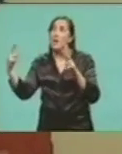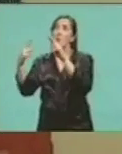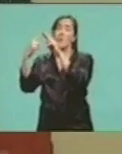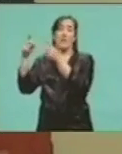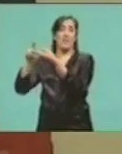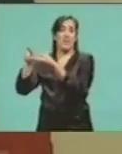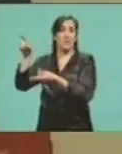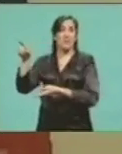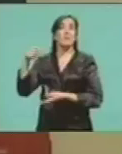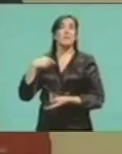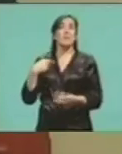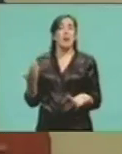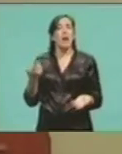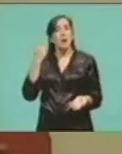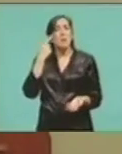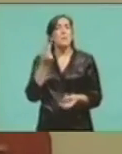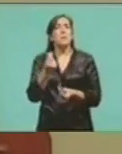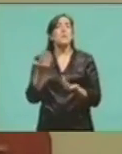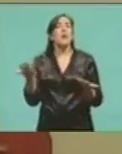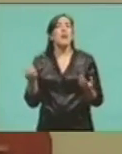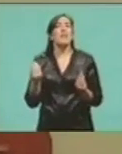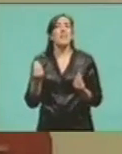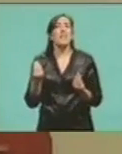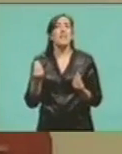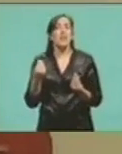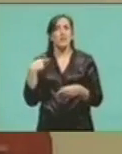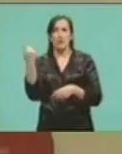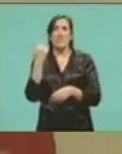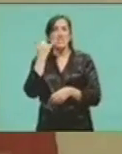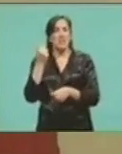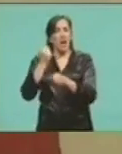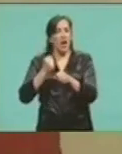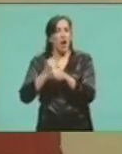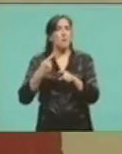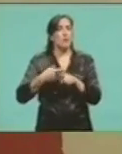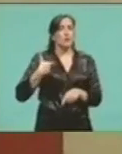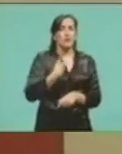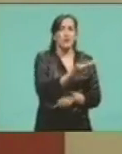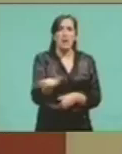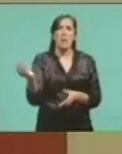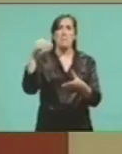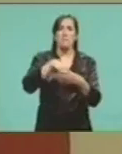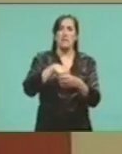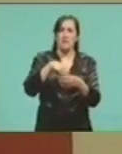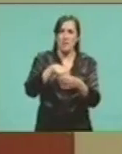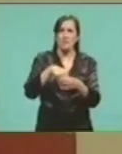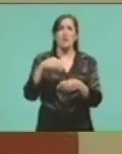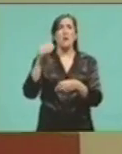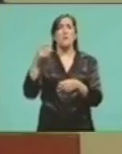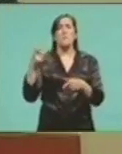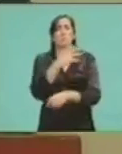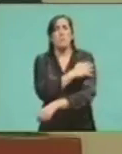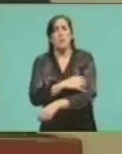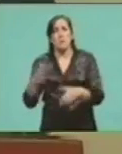va a valer es lo que hemos podido hacer por nuestros países, por nuestras sociedades, porque haya más inclusión, porque haya menos pobreza,